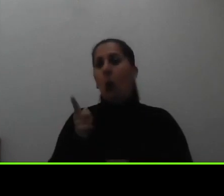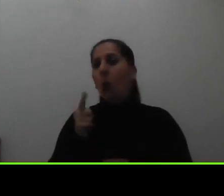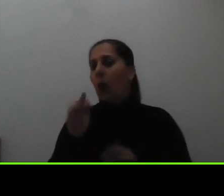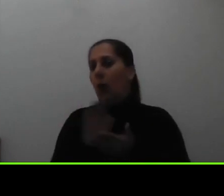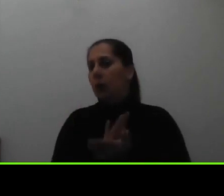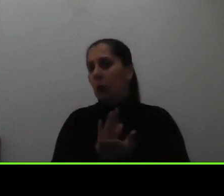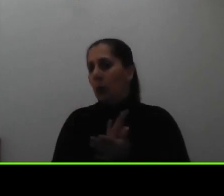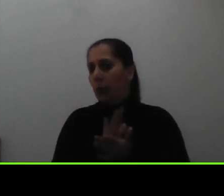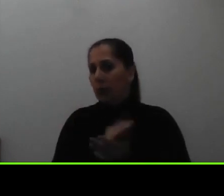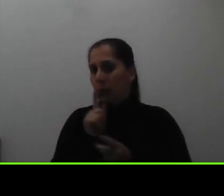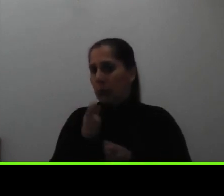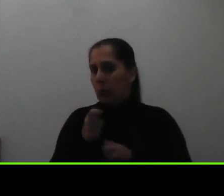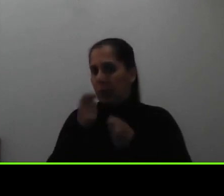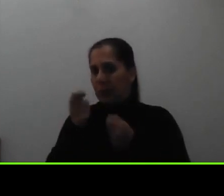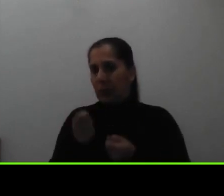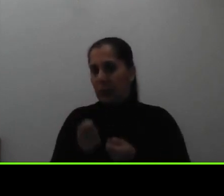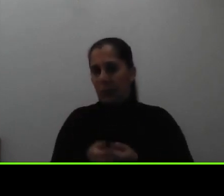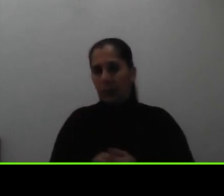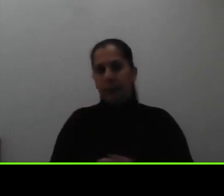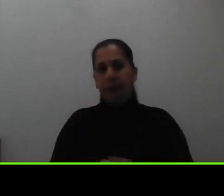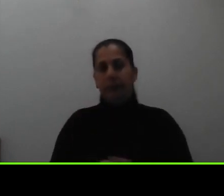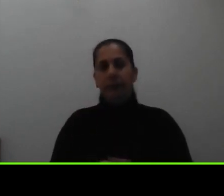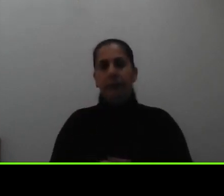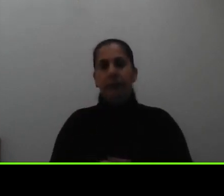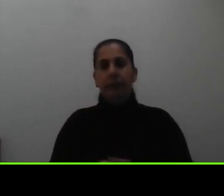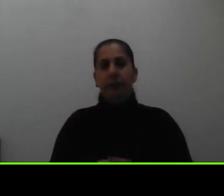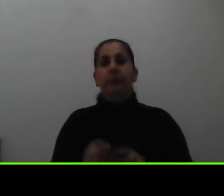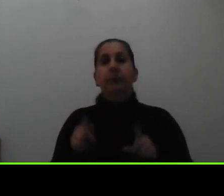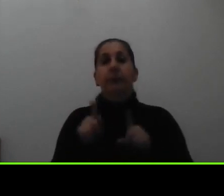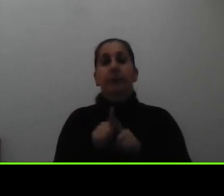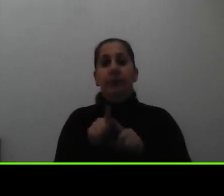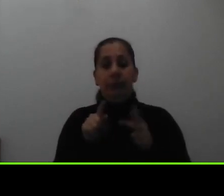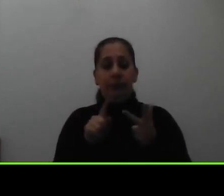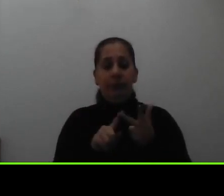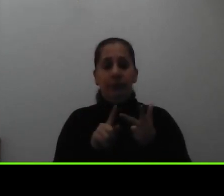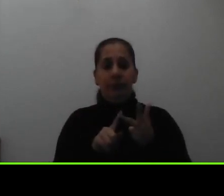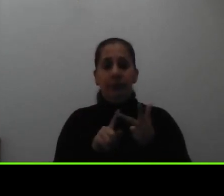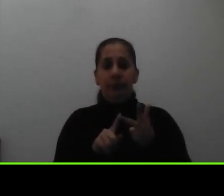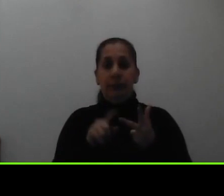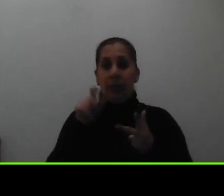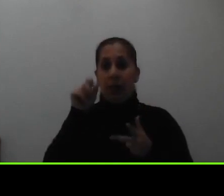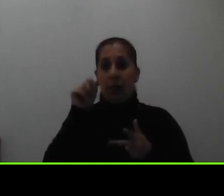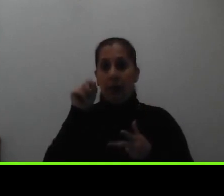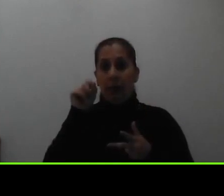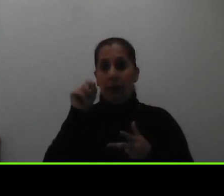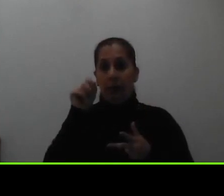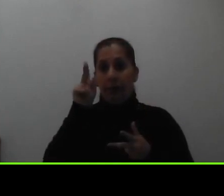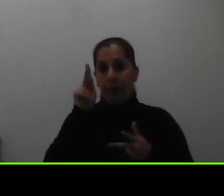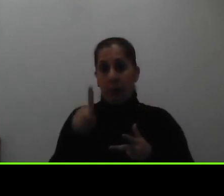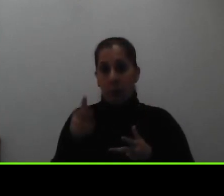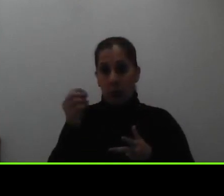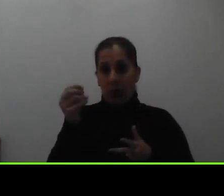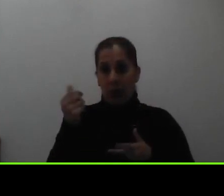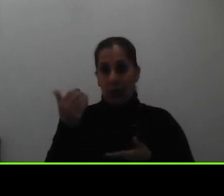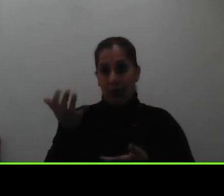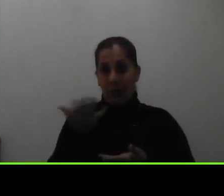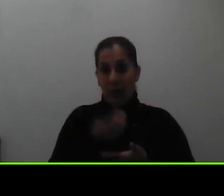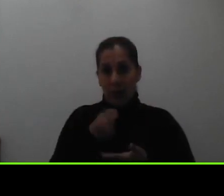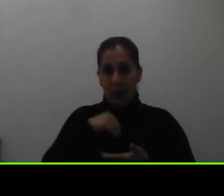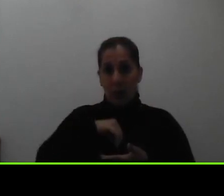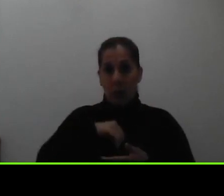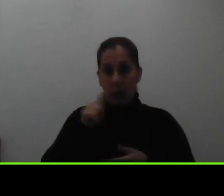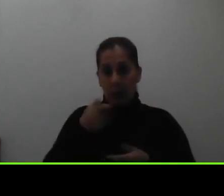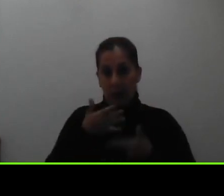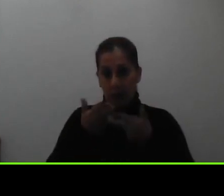de documento que se debe presentar también nos preguntan por ahí si las personas asalariadas deben presentar un estudio de salarios